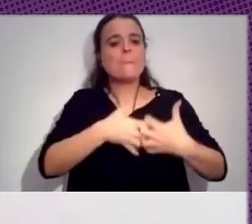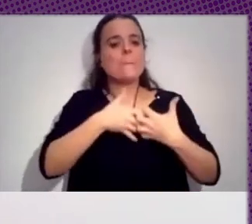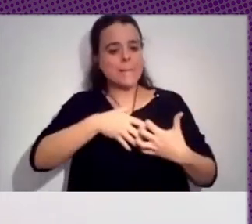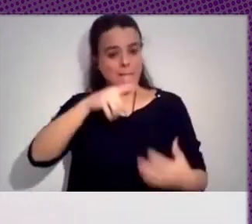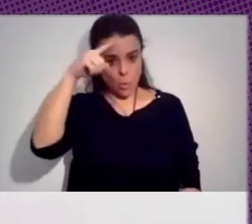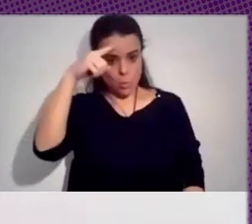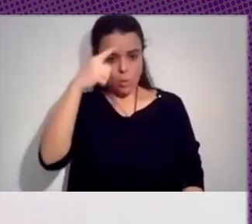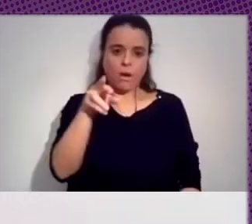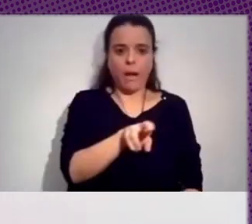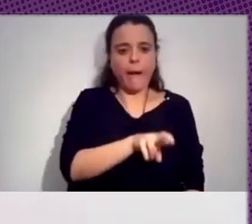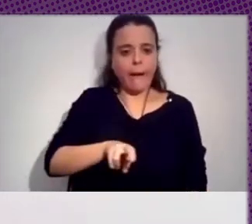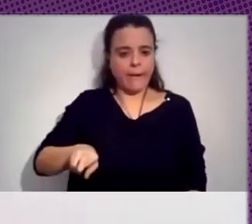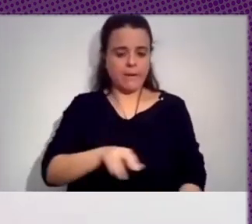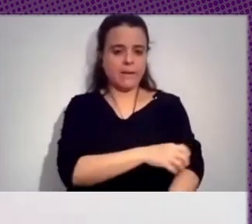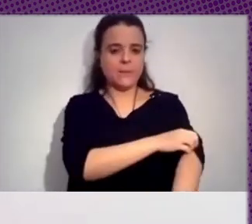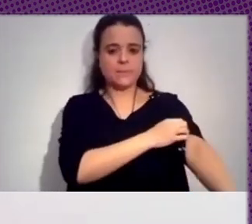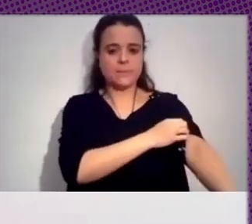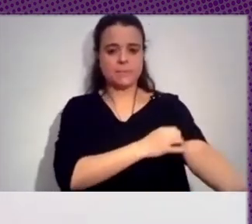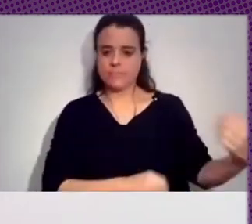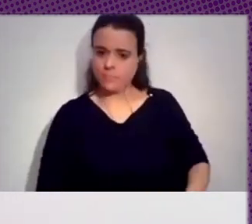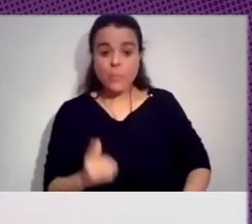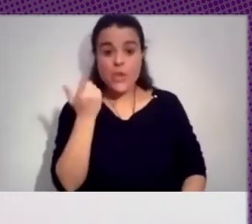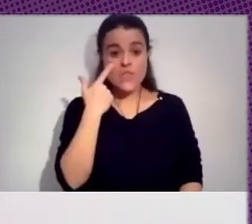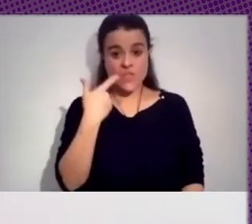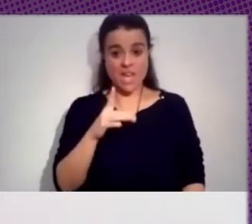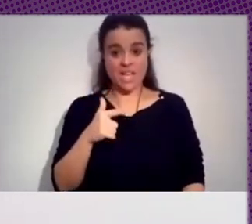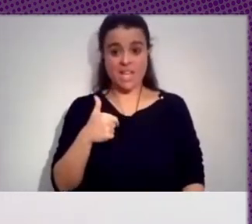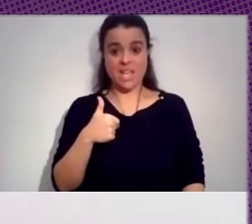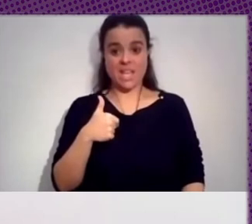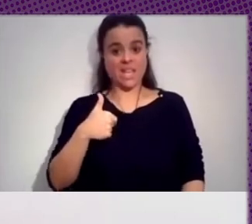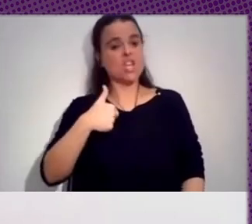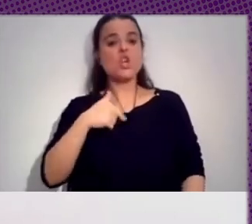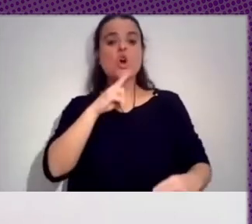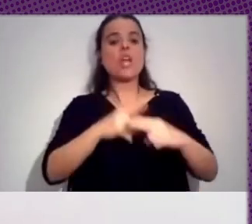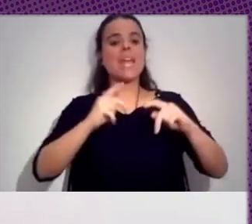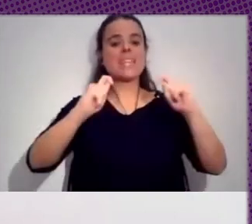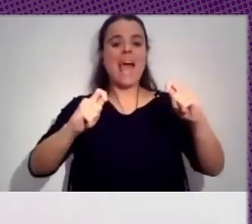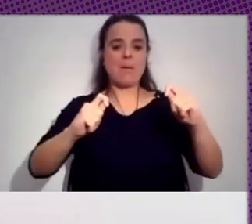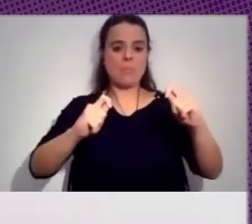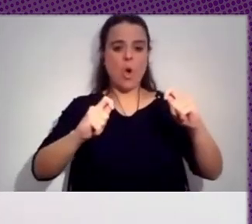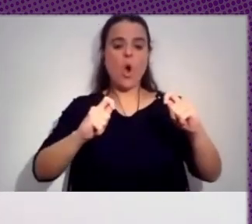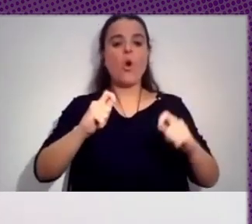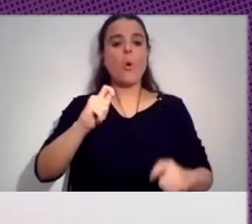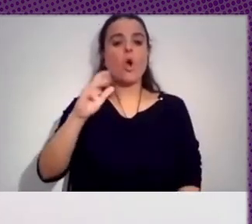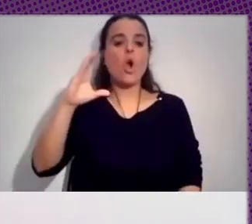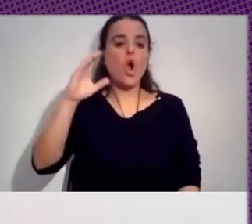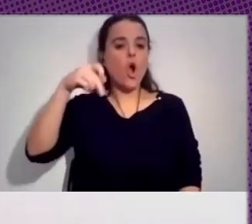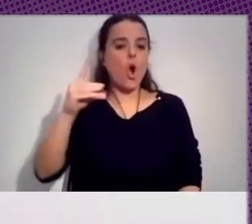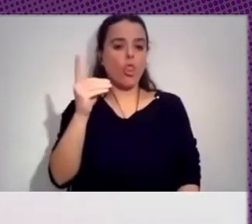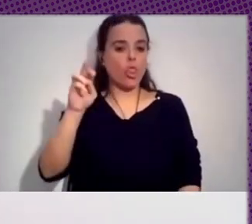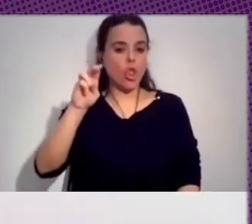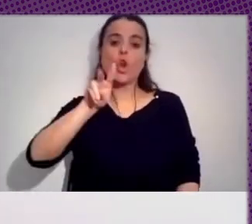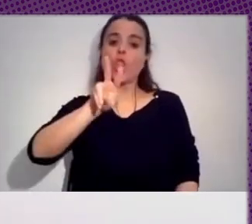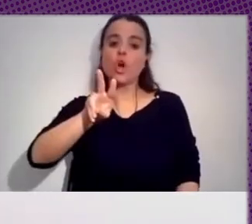desde todos estos espacios. Fíjate que yo a todo esto le llamo Operación Cóndor 2.0. Y fíjate, has dado en la clave